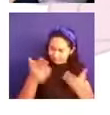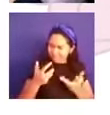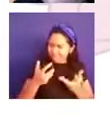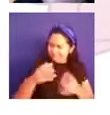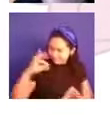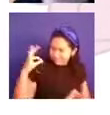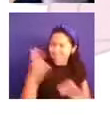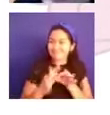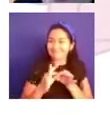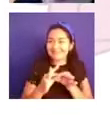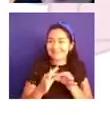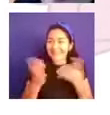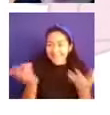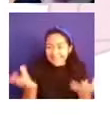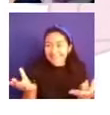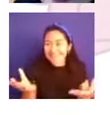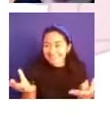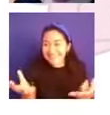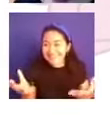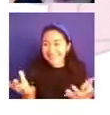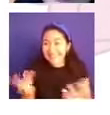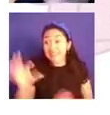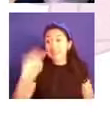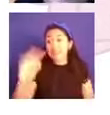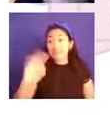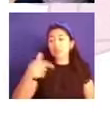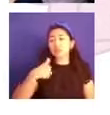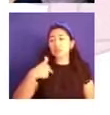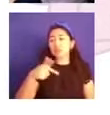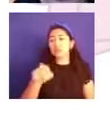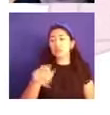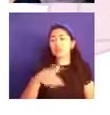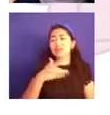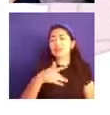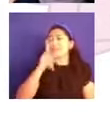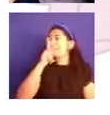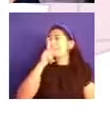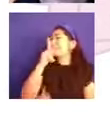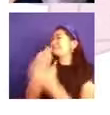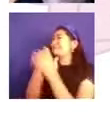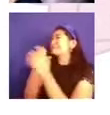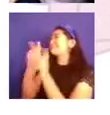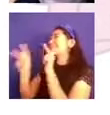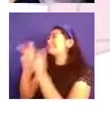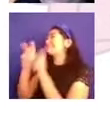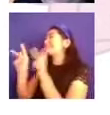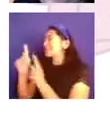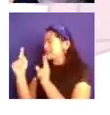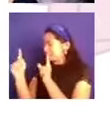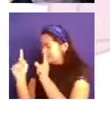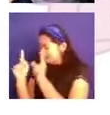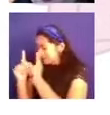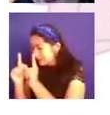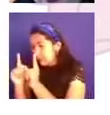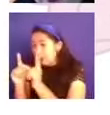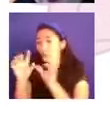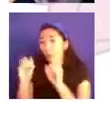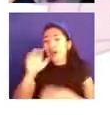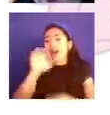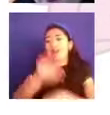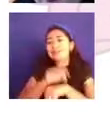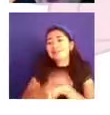A esa charla que tengo con papá pendiente, a esa charla que tengo con los hijos, con la pareja, con los amigos,